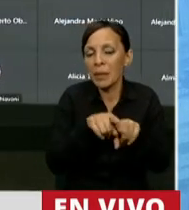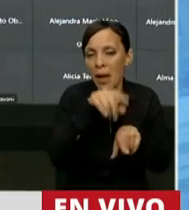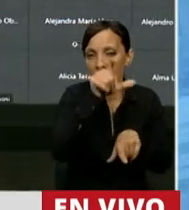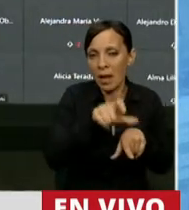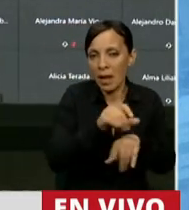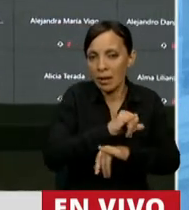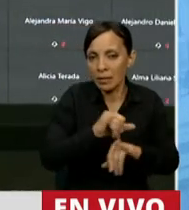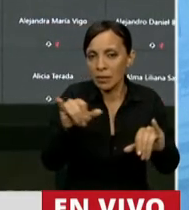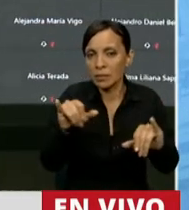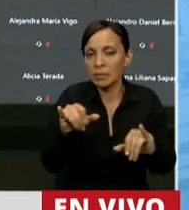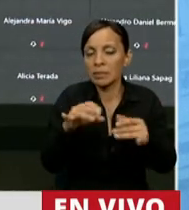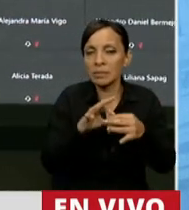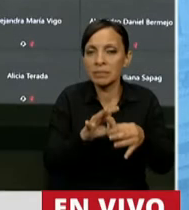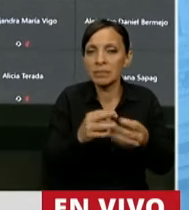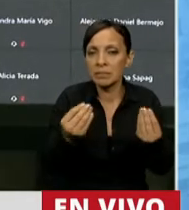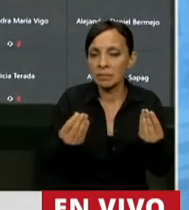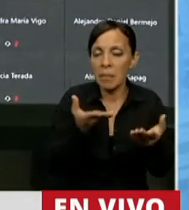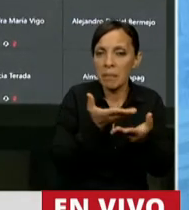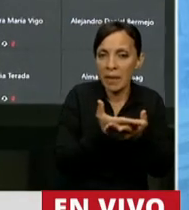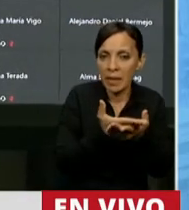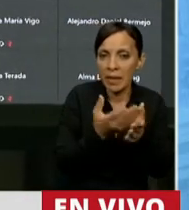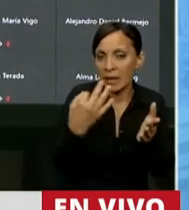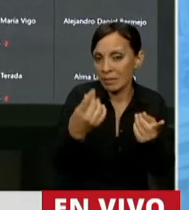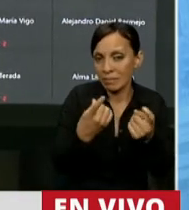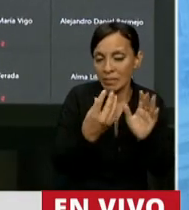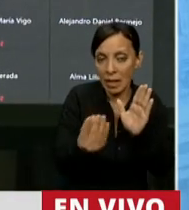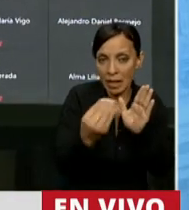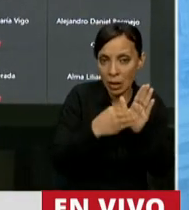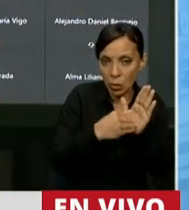que tiene que ver con solicitar que se incluya en el mismo,